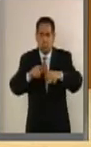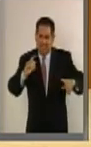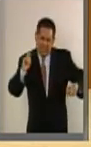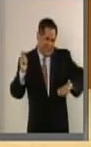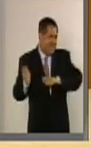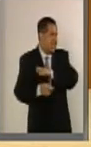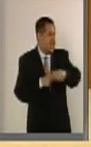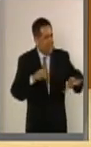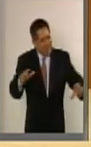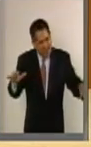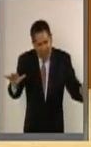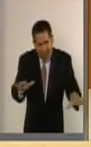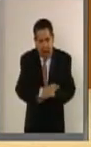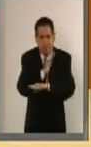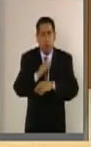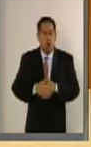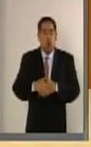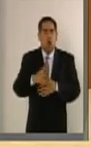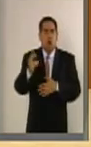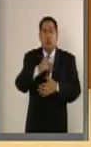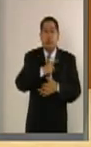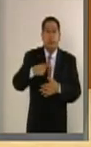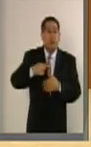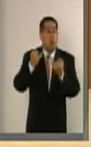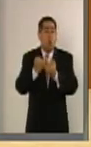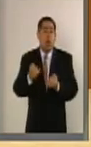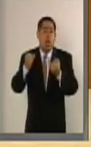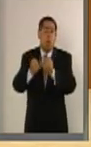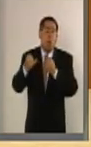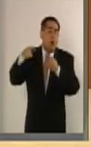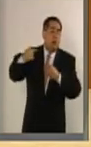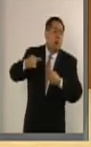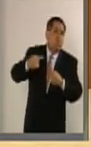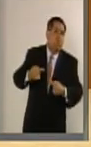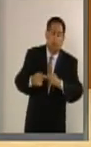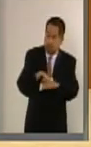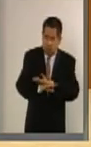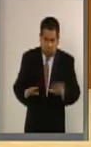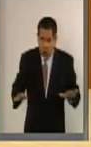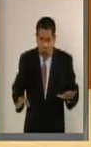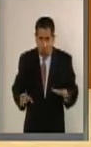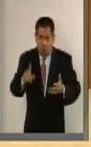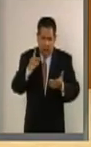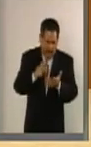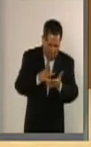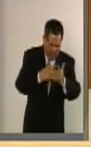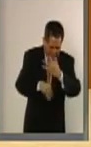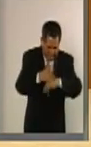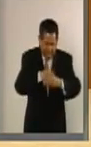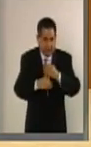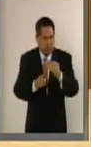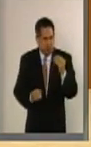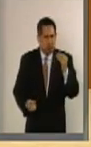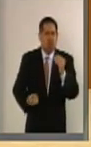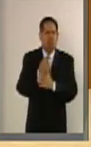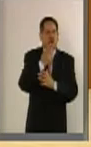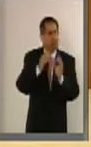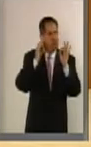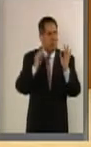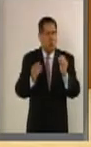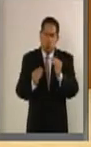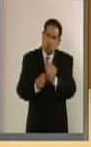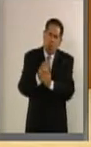exigirá a todos no actuar con las mismas recetas del pasado. De los escombros surgirá, está